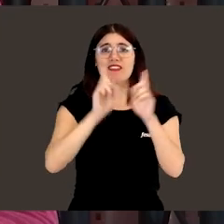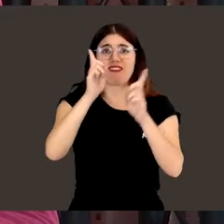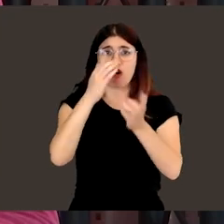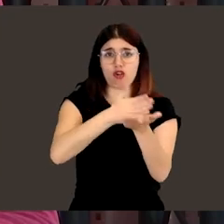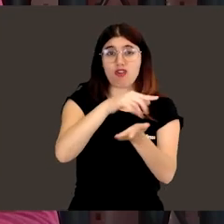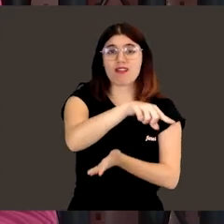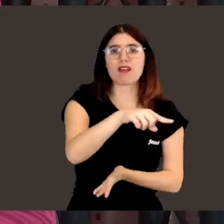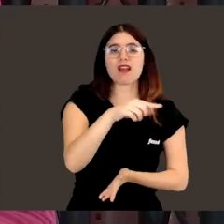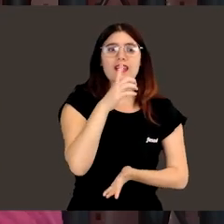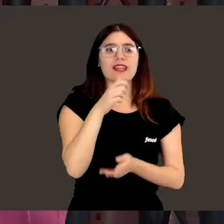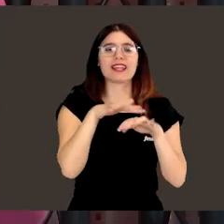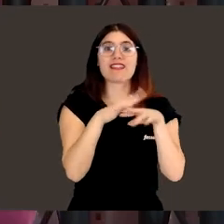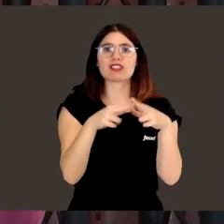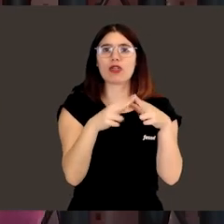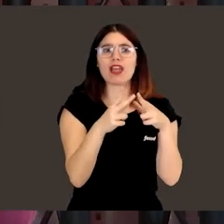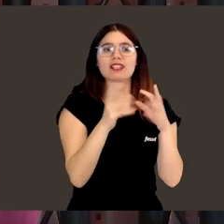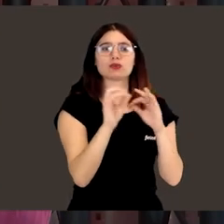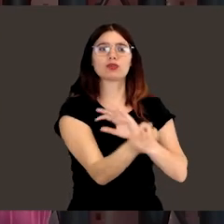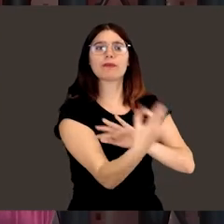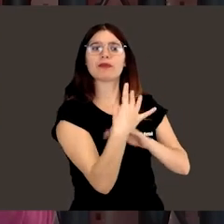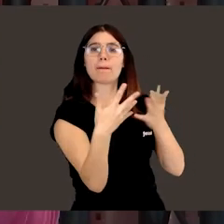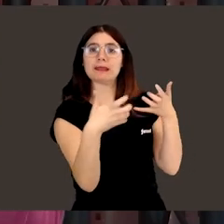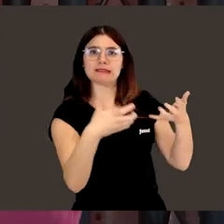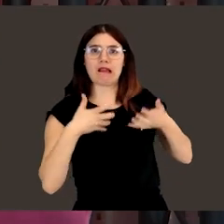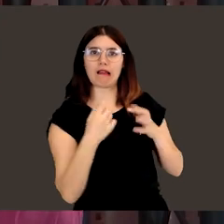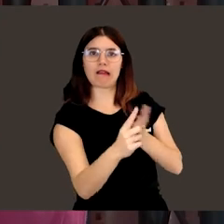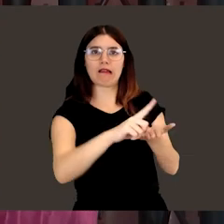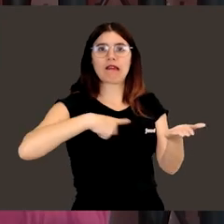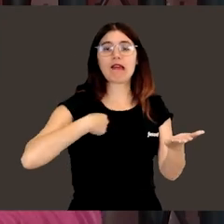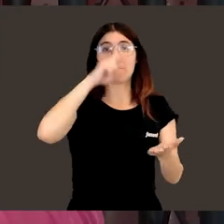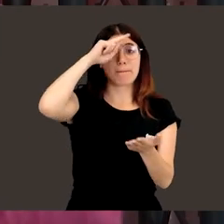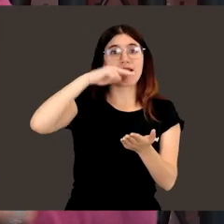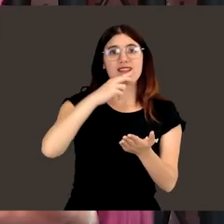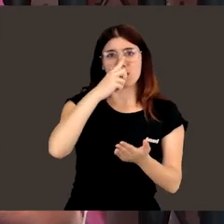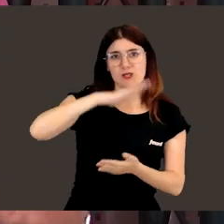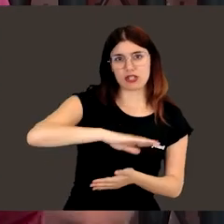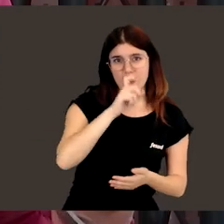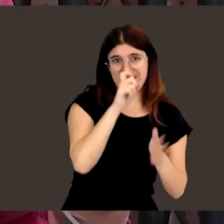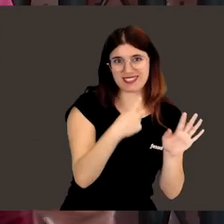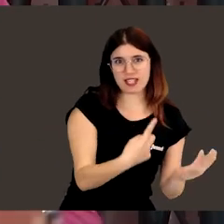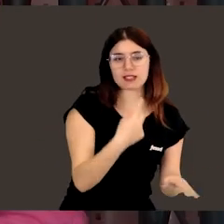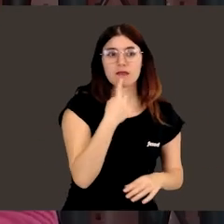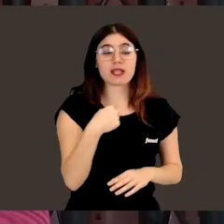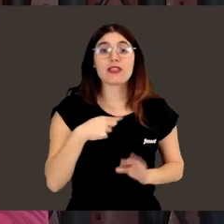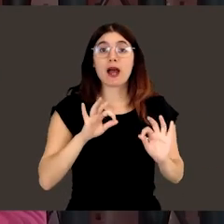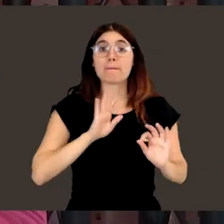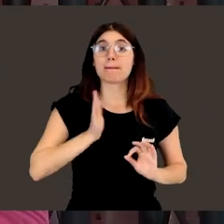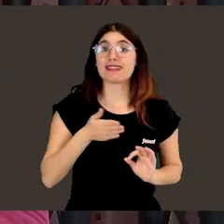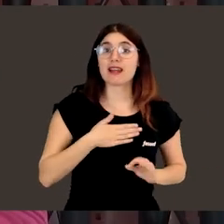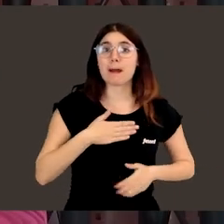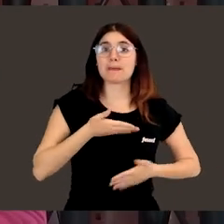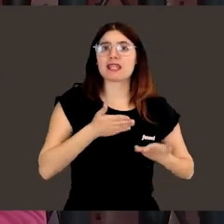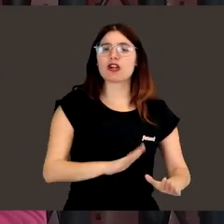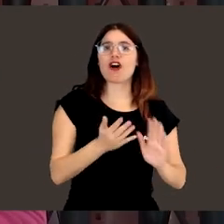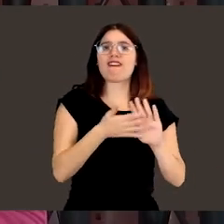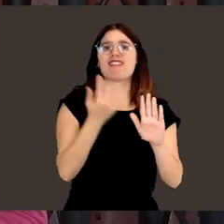de Bilbao, que a través de las redes me llegó un mensaje del padre de un niño de seis años que me decía